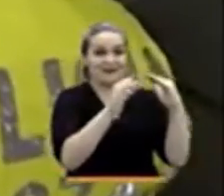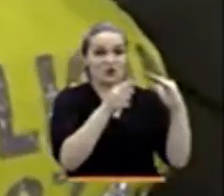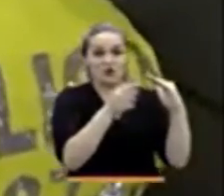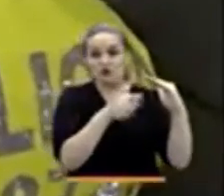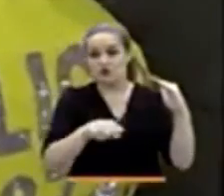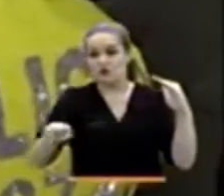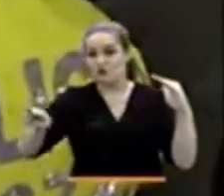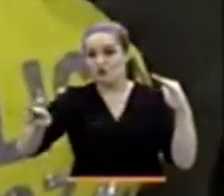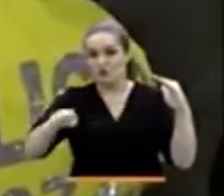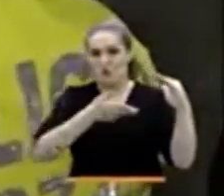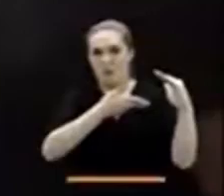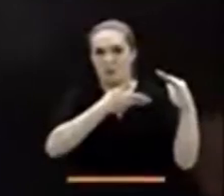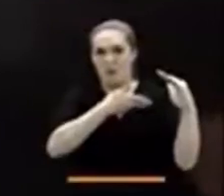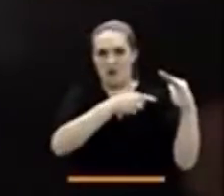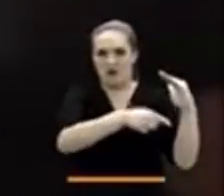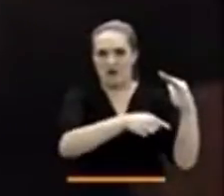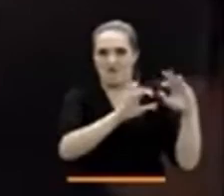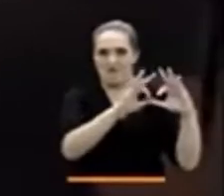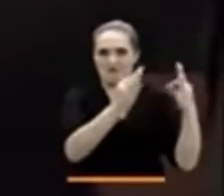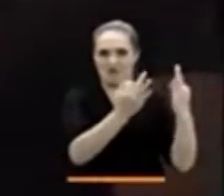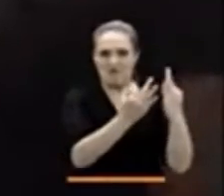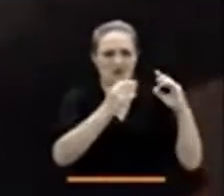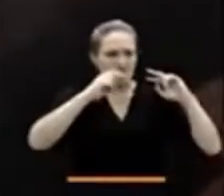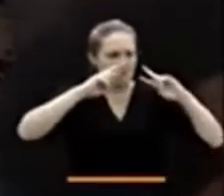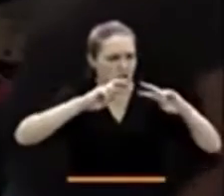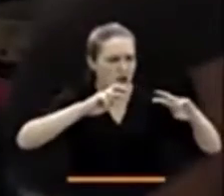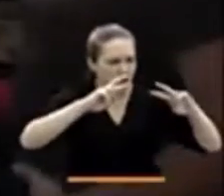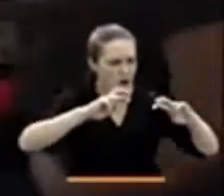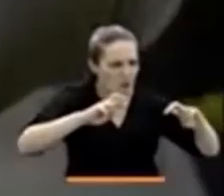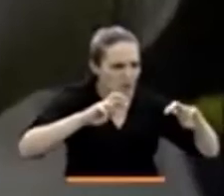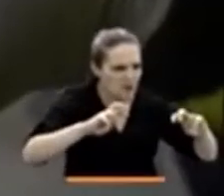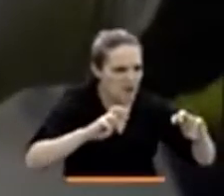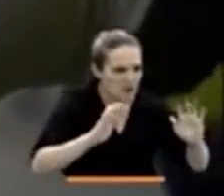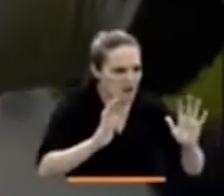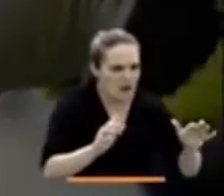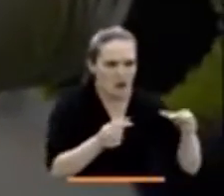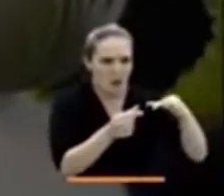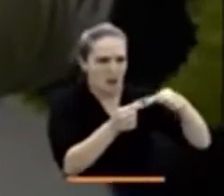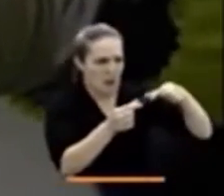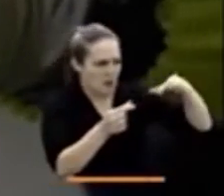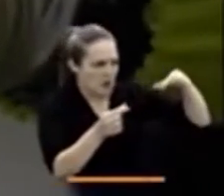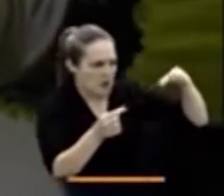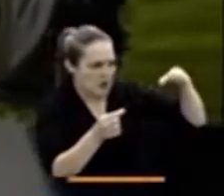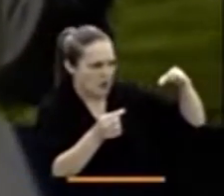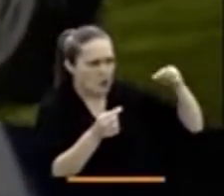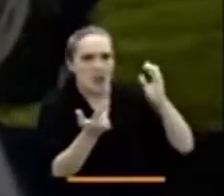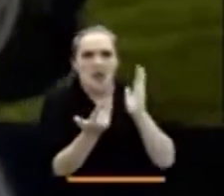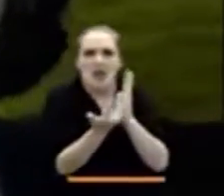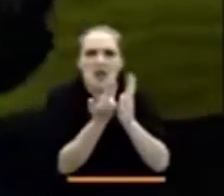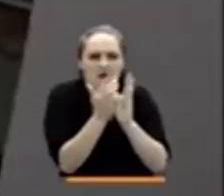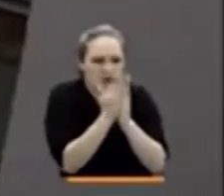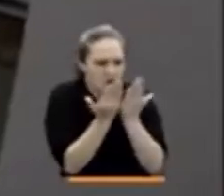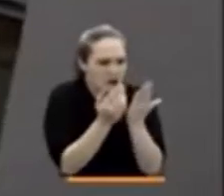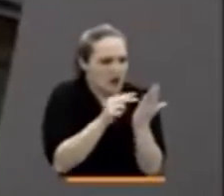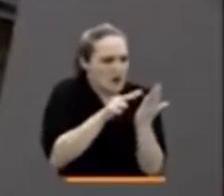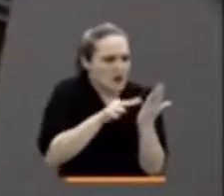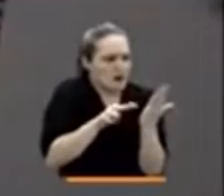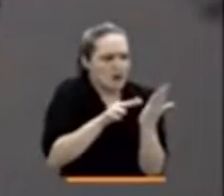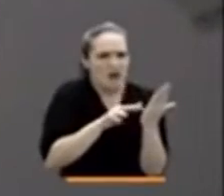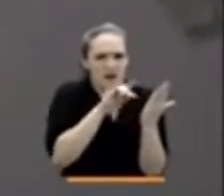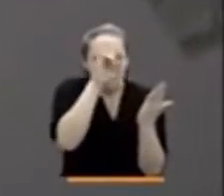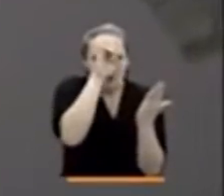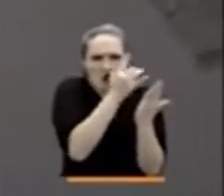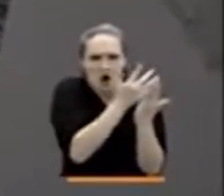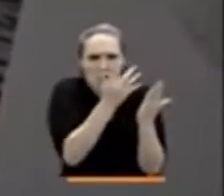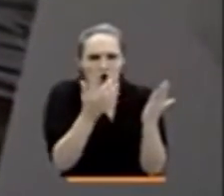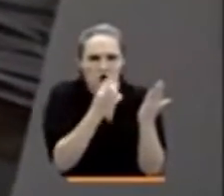Maximiliano, pero mayor el asombro cuando luego de una inspección encontraron un muñeco de vudú, libros de brujería y bebedizos, detalles que